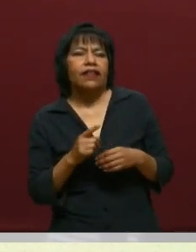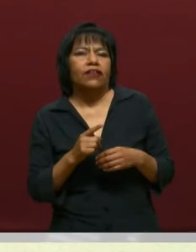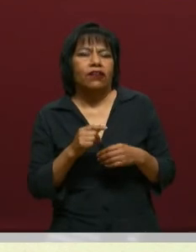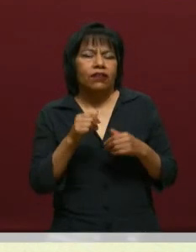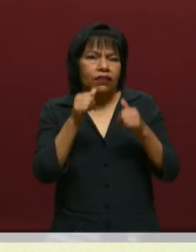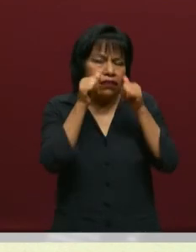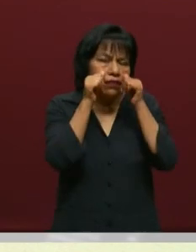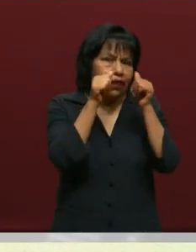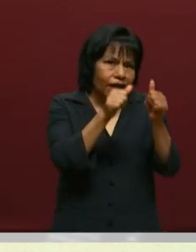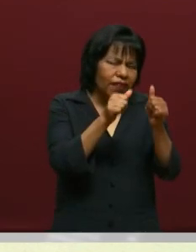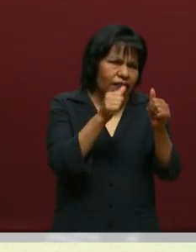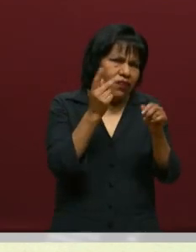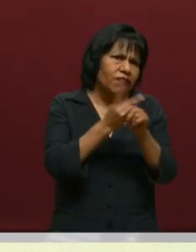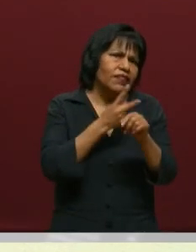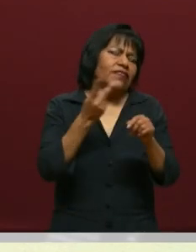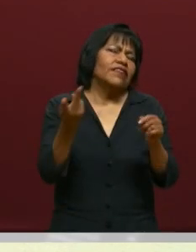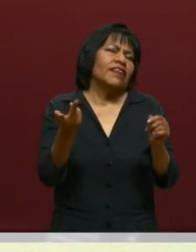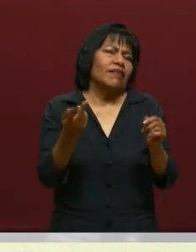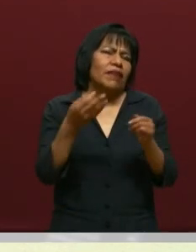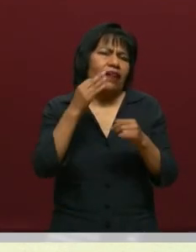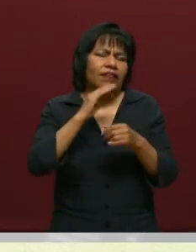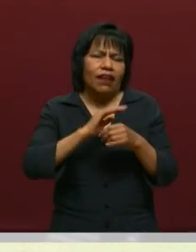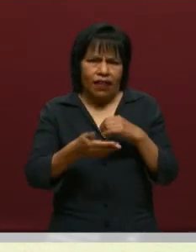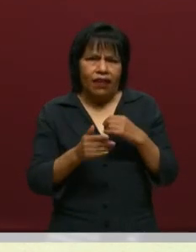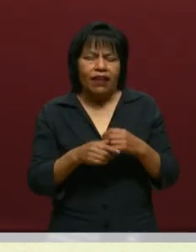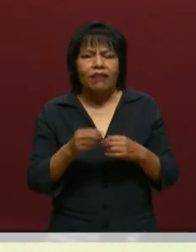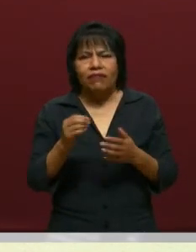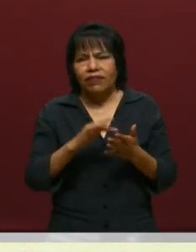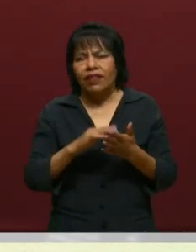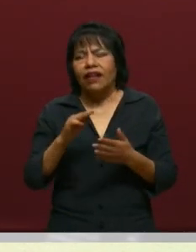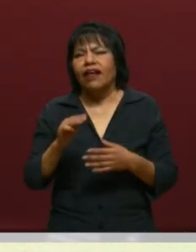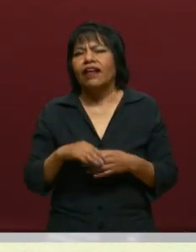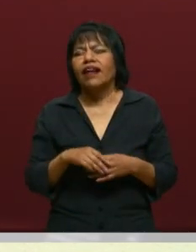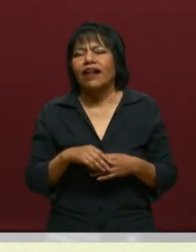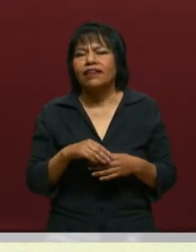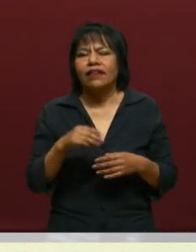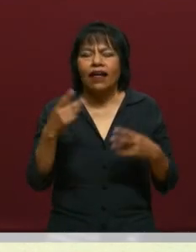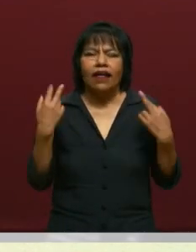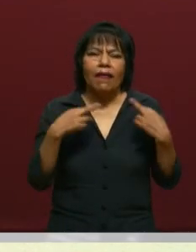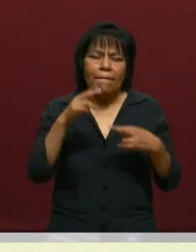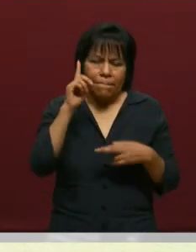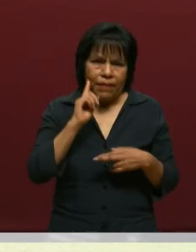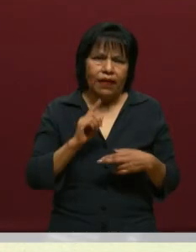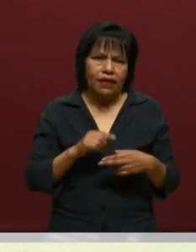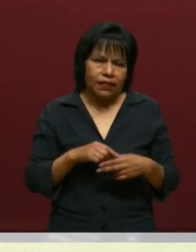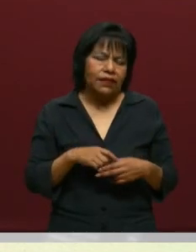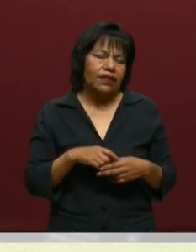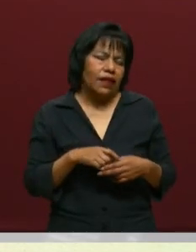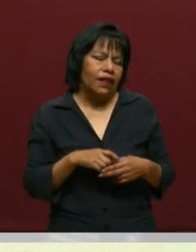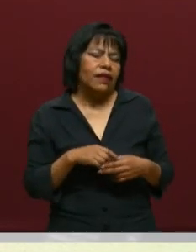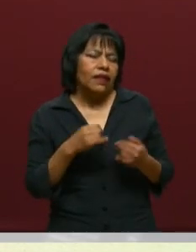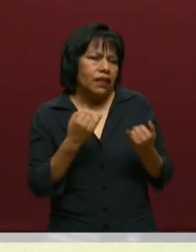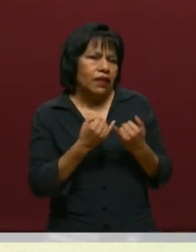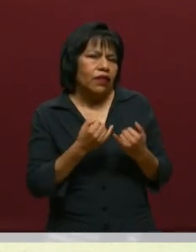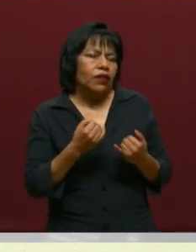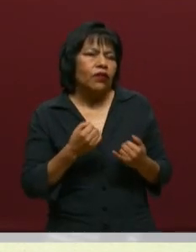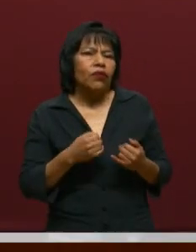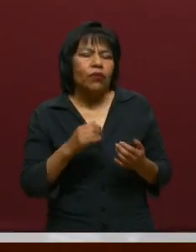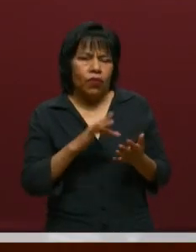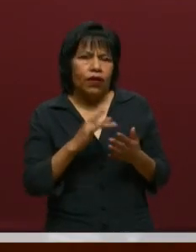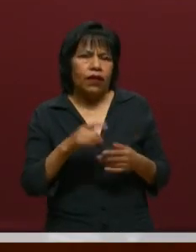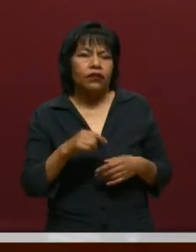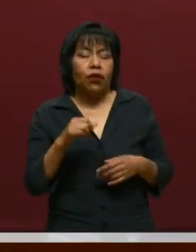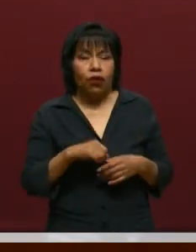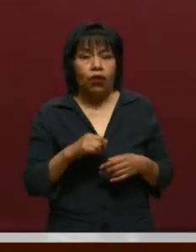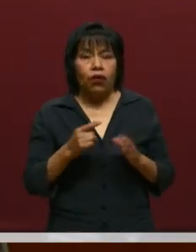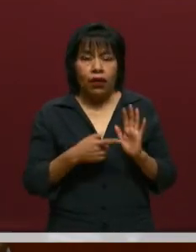pendientes de todo lo que sucede al término. Gracias. Maestra América Rosa Tapia. Al contrario, Gaby, muchas gracias. Nosotros nos presentamos el día